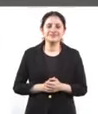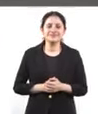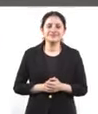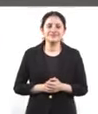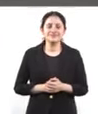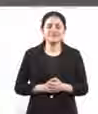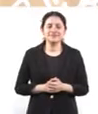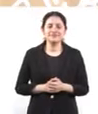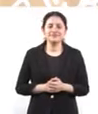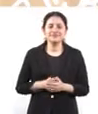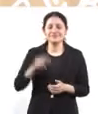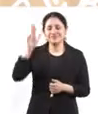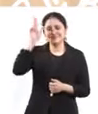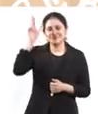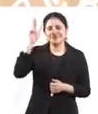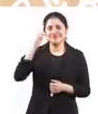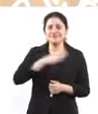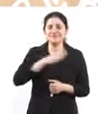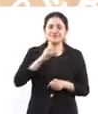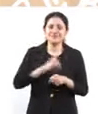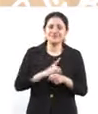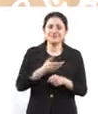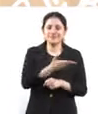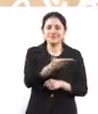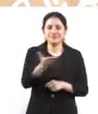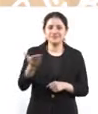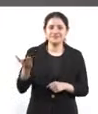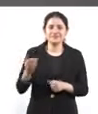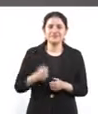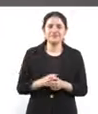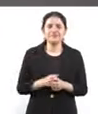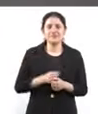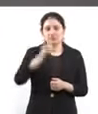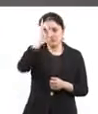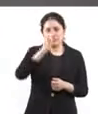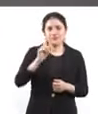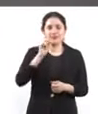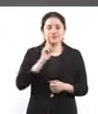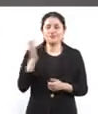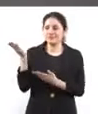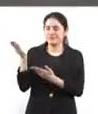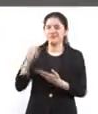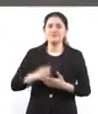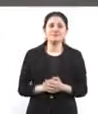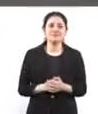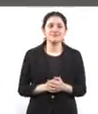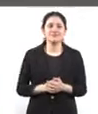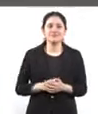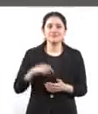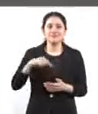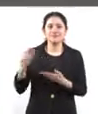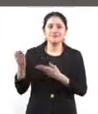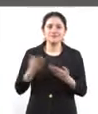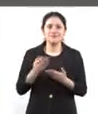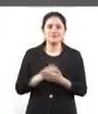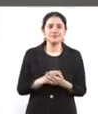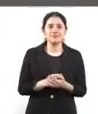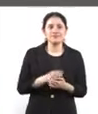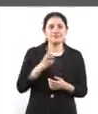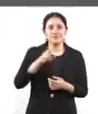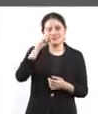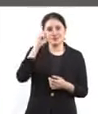Hola, buenos días a todos y a todas, jefa, presente aquí para celebrar esa nueva